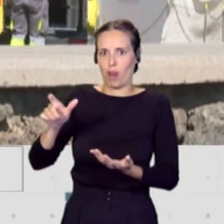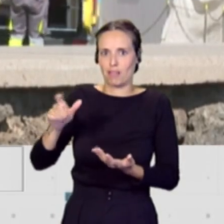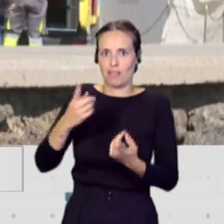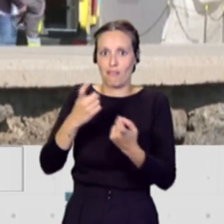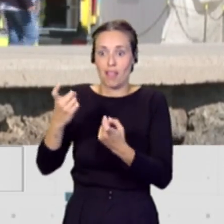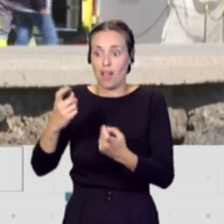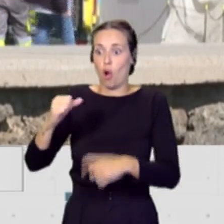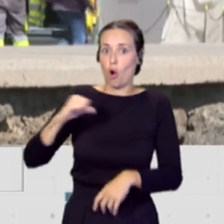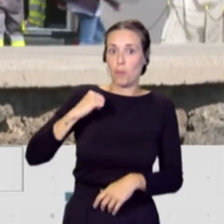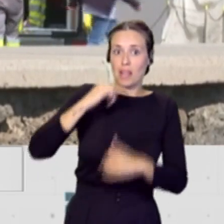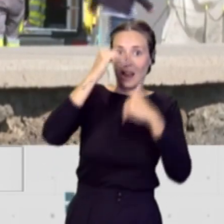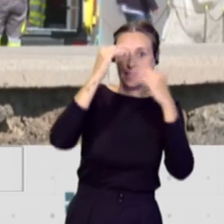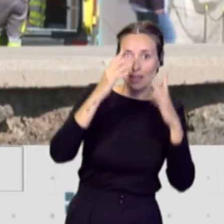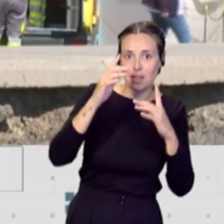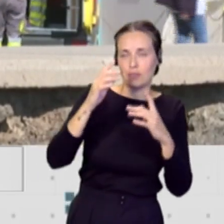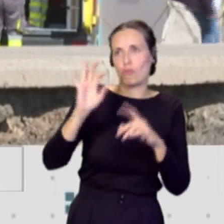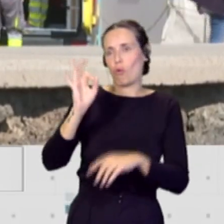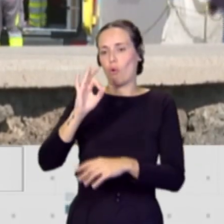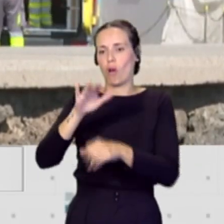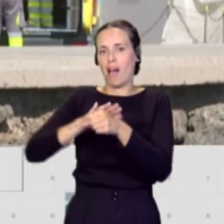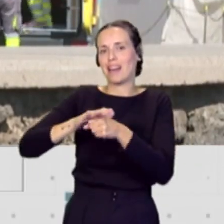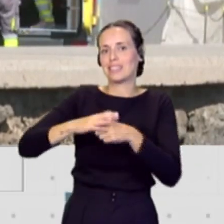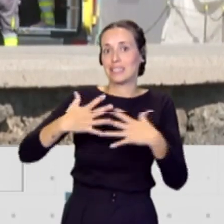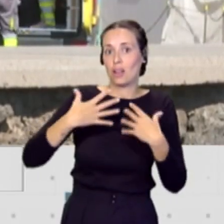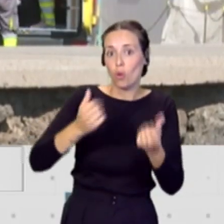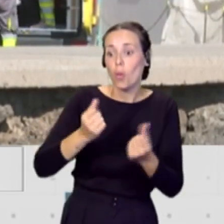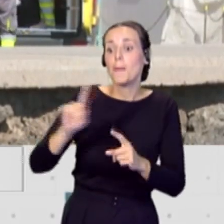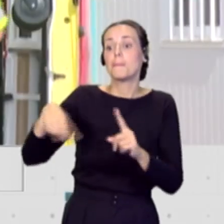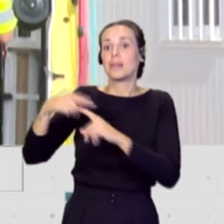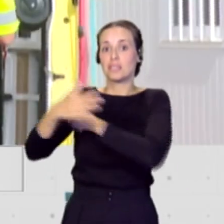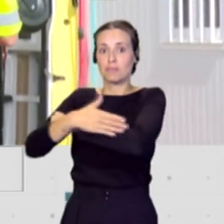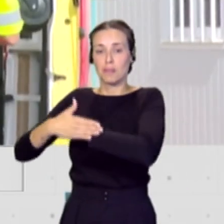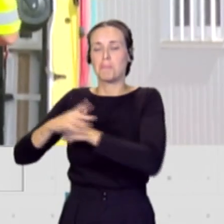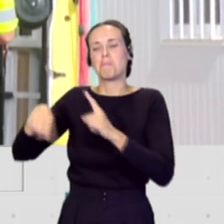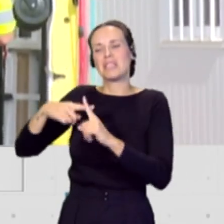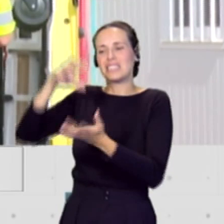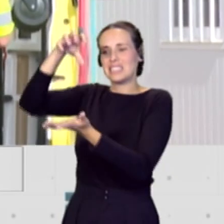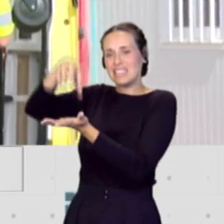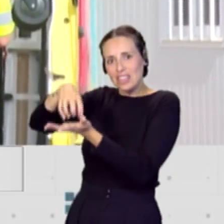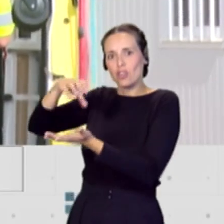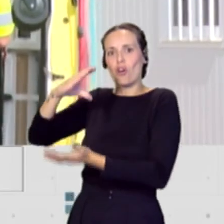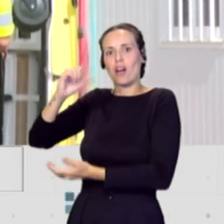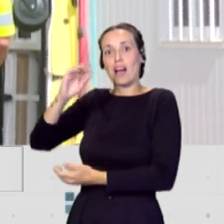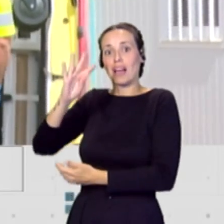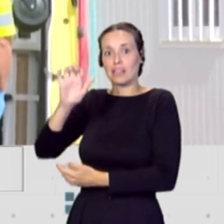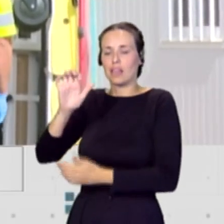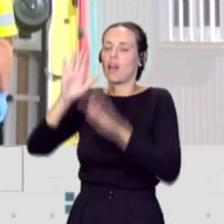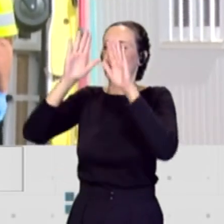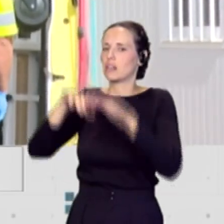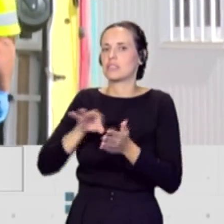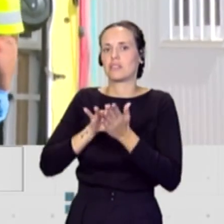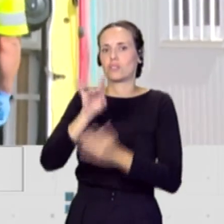no solo en el hospital o en el área de salud, sino a pie de muelle y en el CATE, se ha decidido, por parte del Servicio General de Salud,